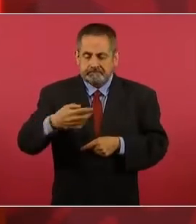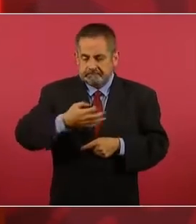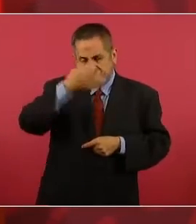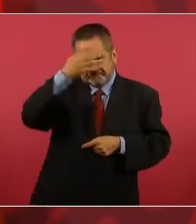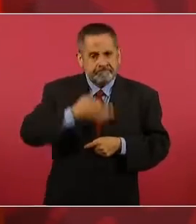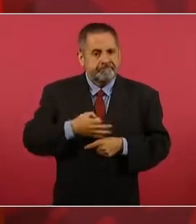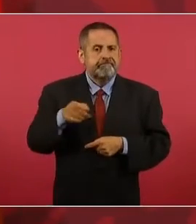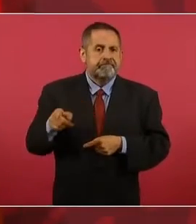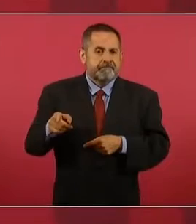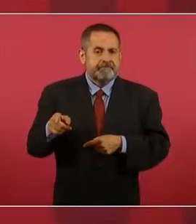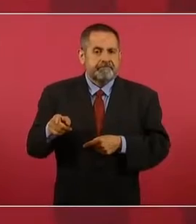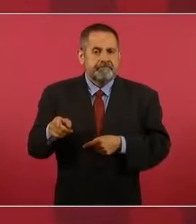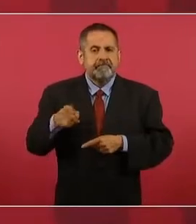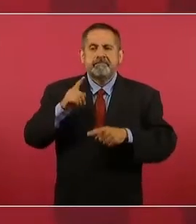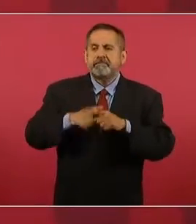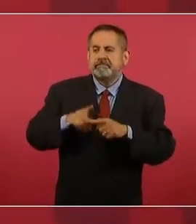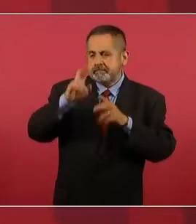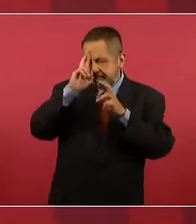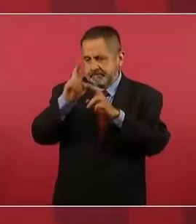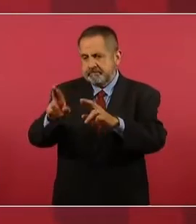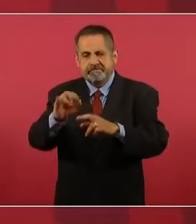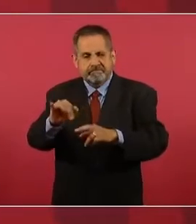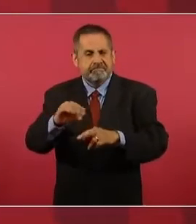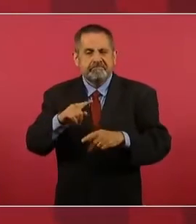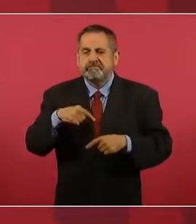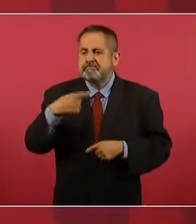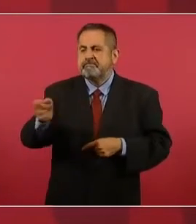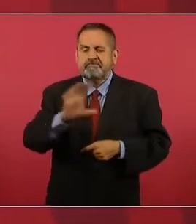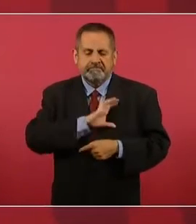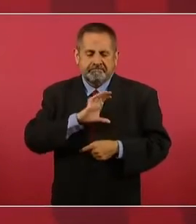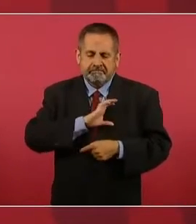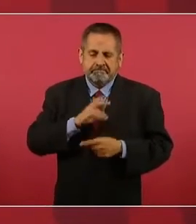quién quiere al pueblo.